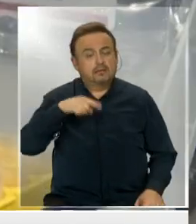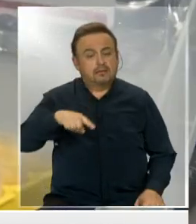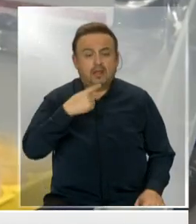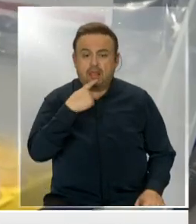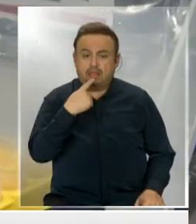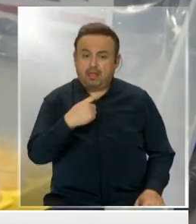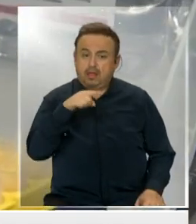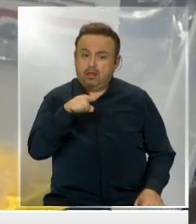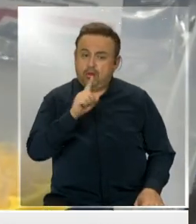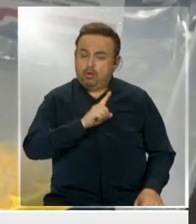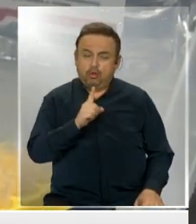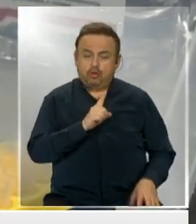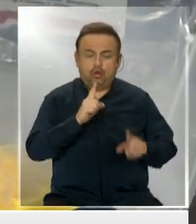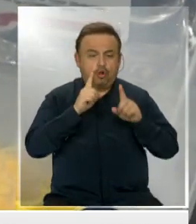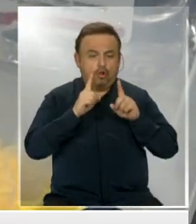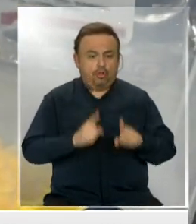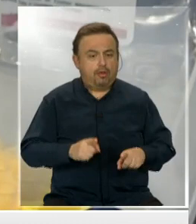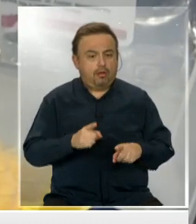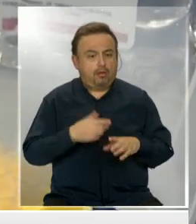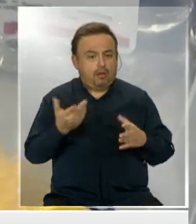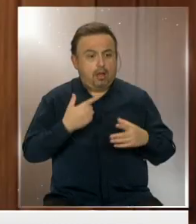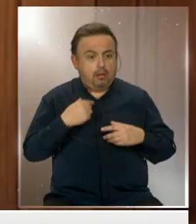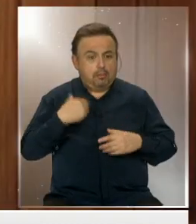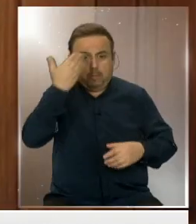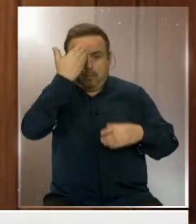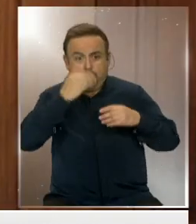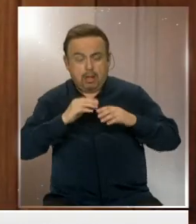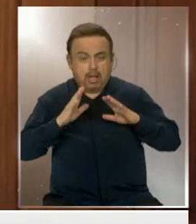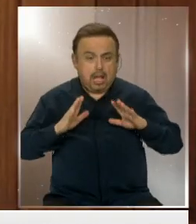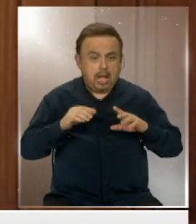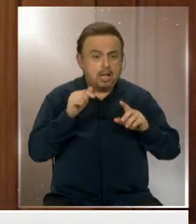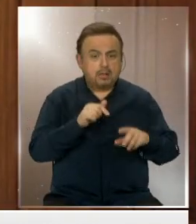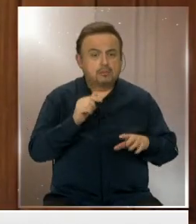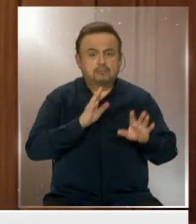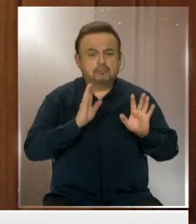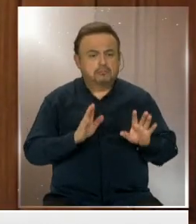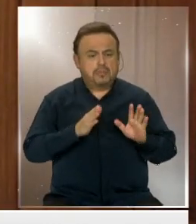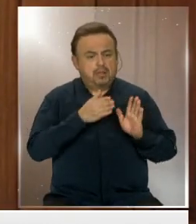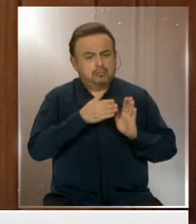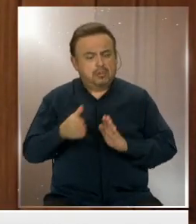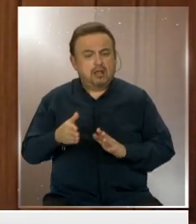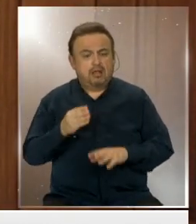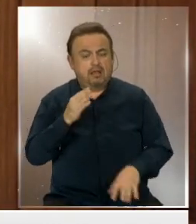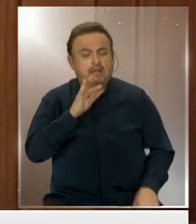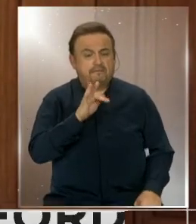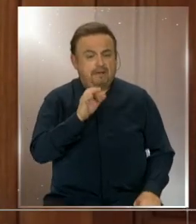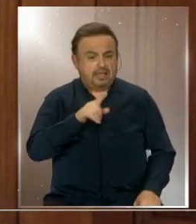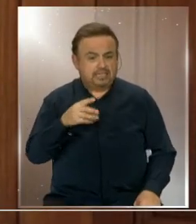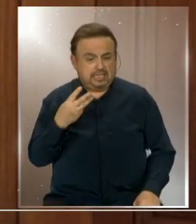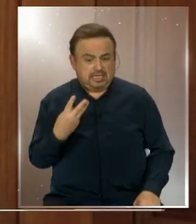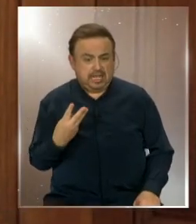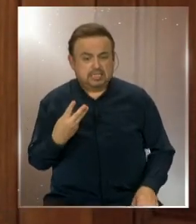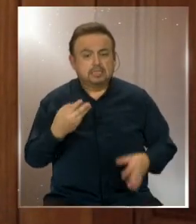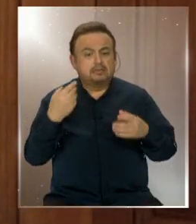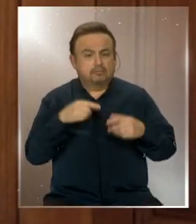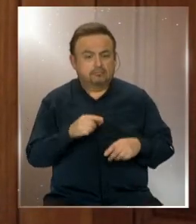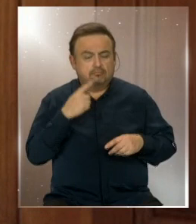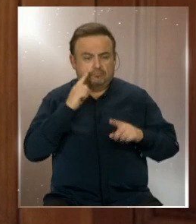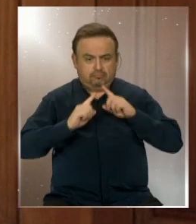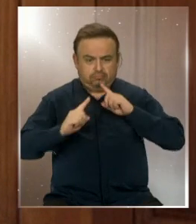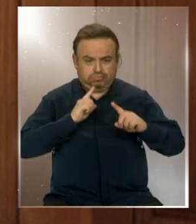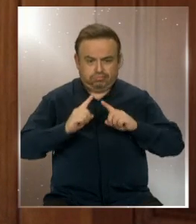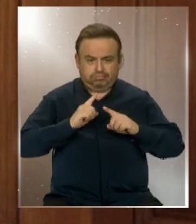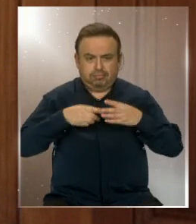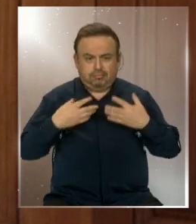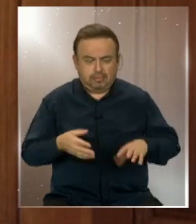advierten que esto no debería ser motivo de alarma. Esto no es inusual en ensayos en fase 3, precisamente por eso ocurren los ensayos